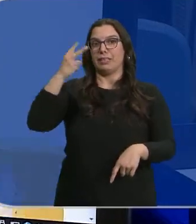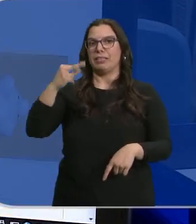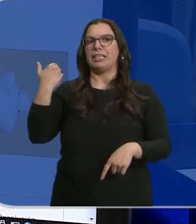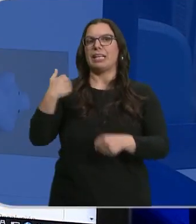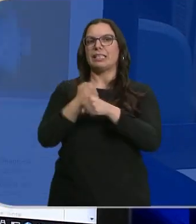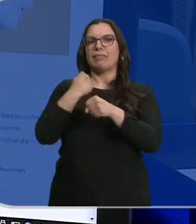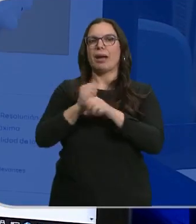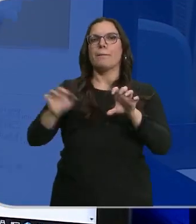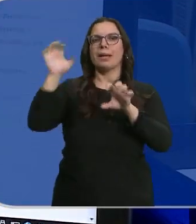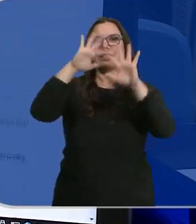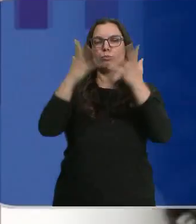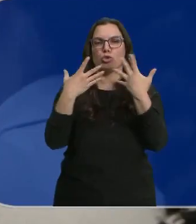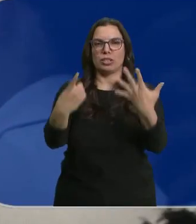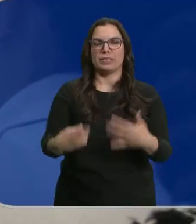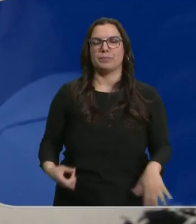países del mundo.